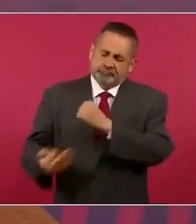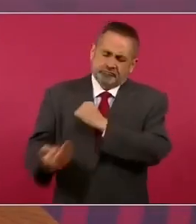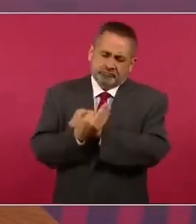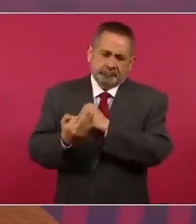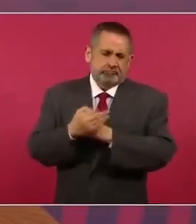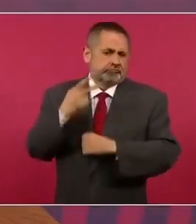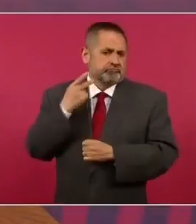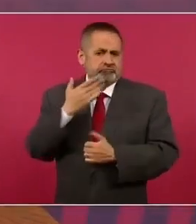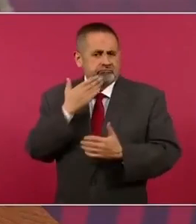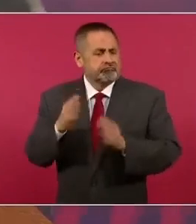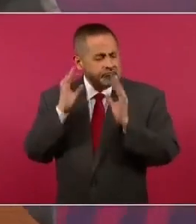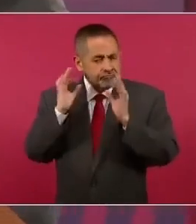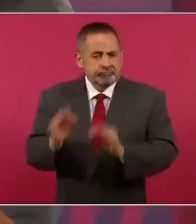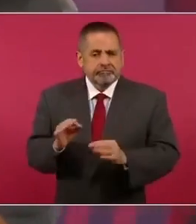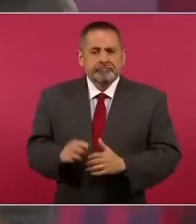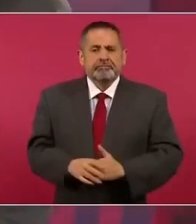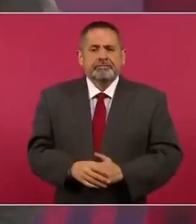pues resulta